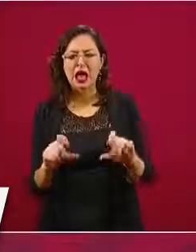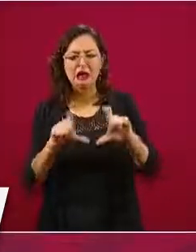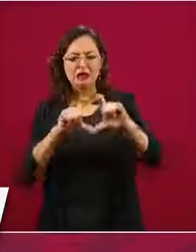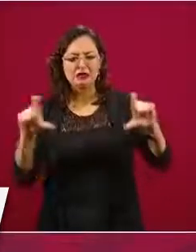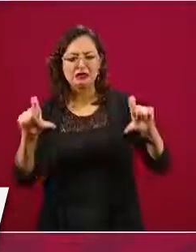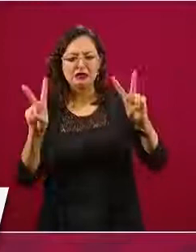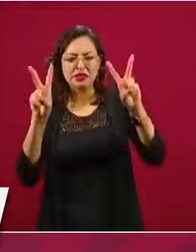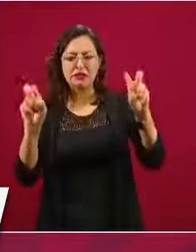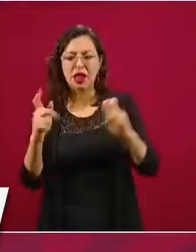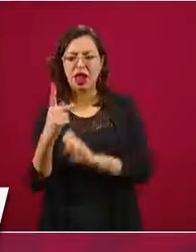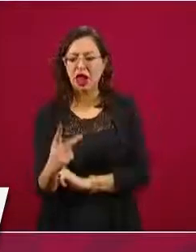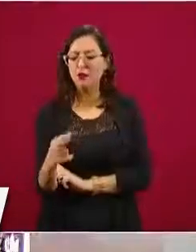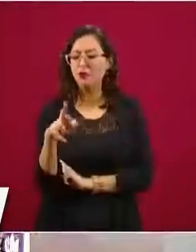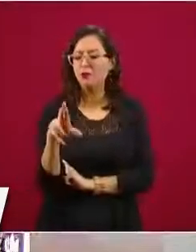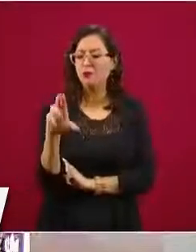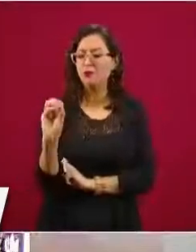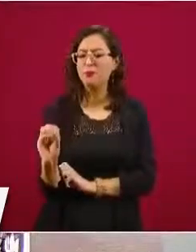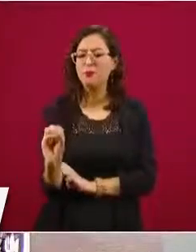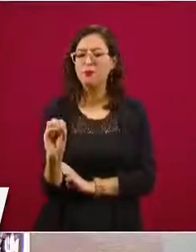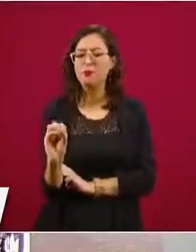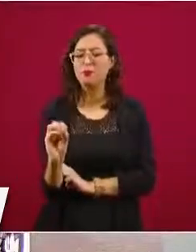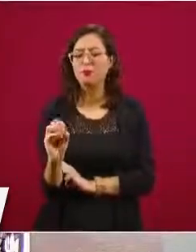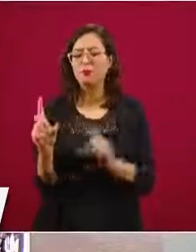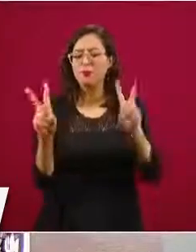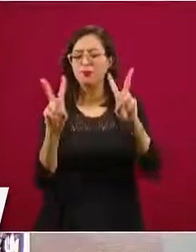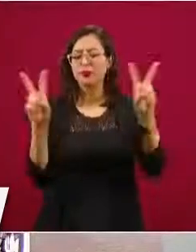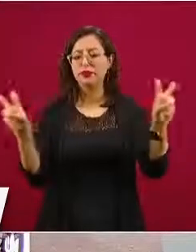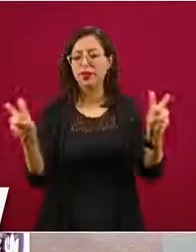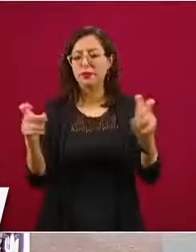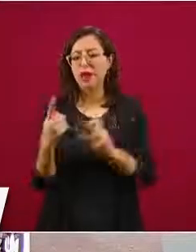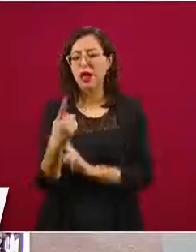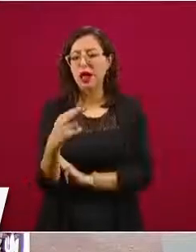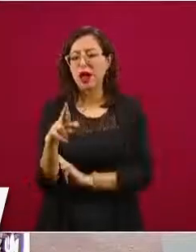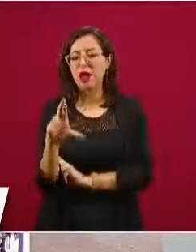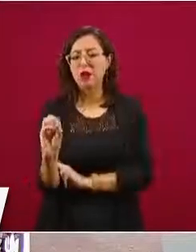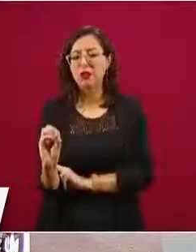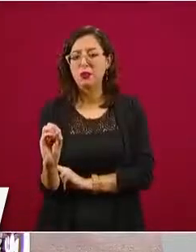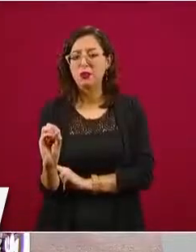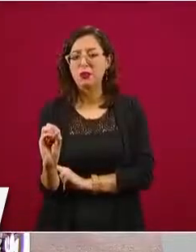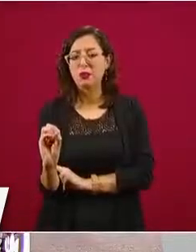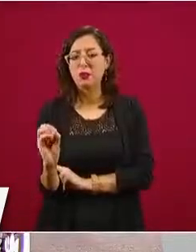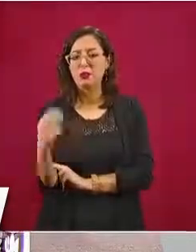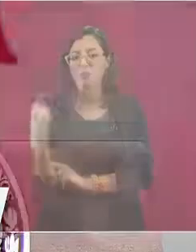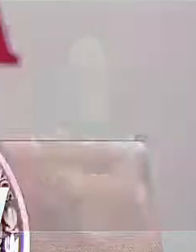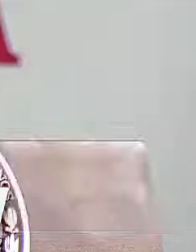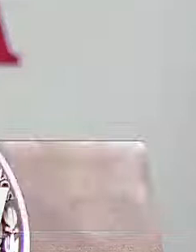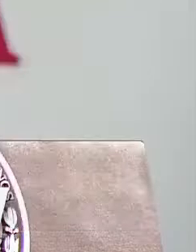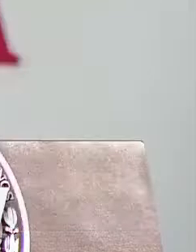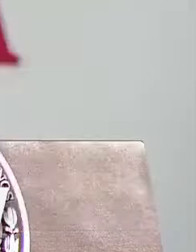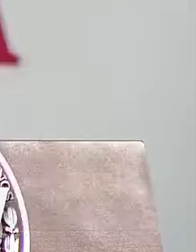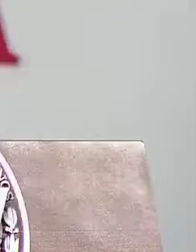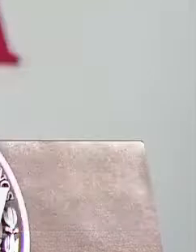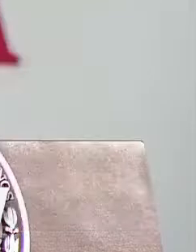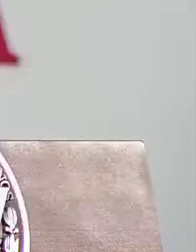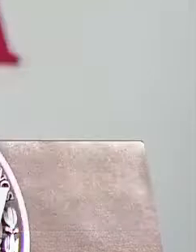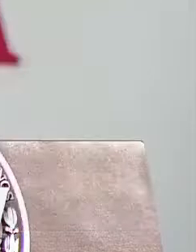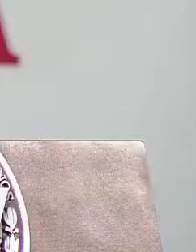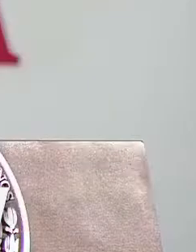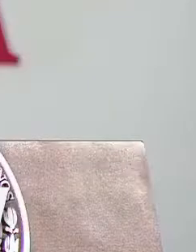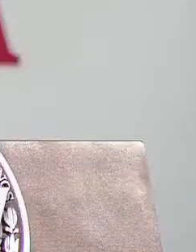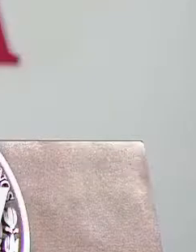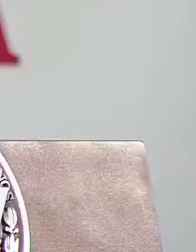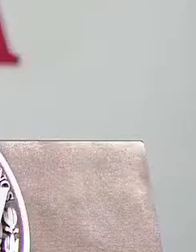se titule o que se rotule o que se llame ProFrancia